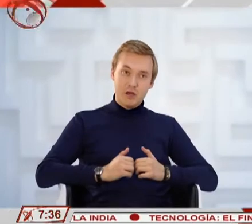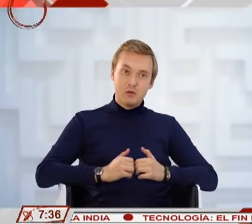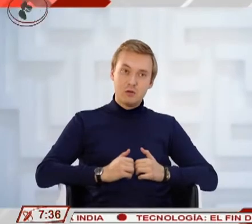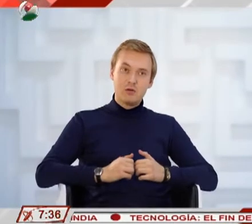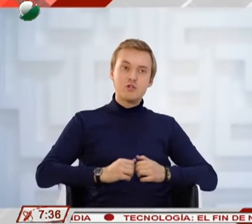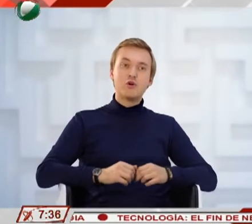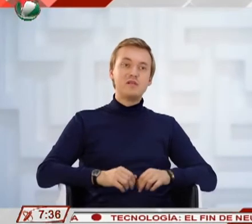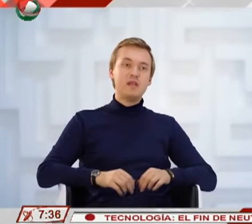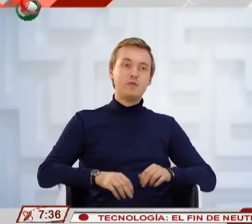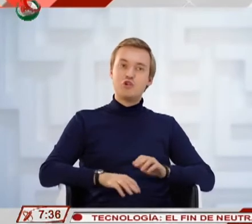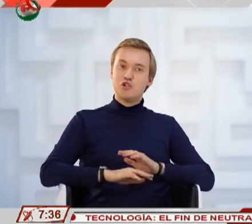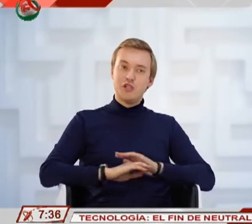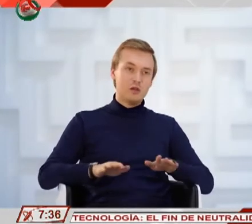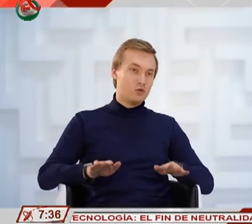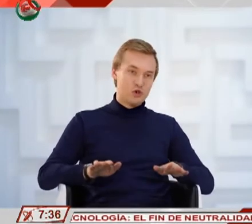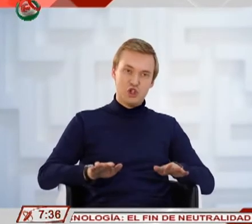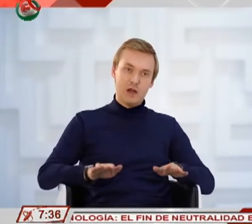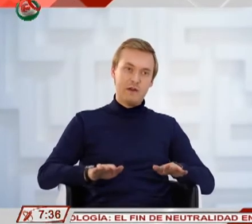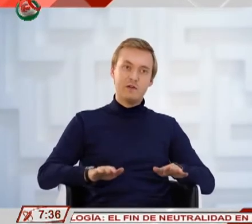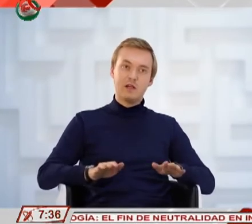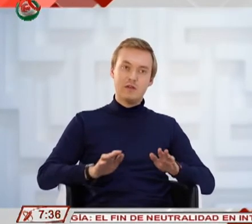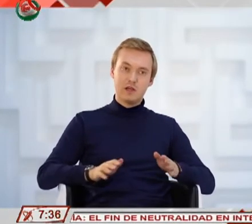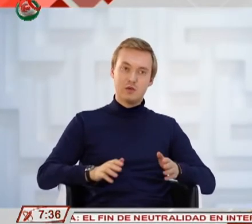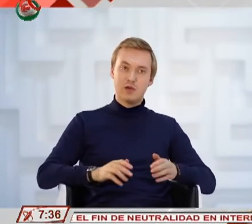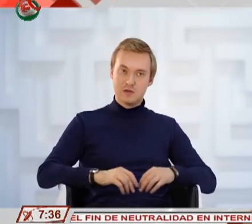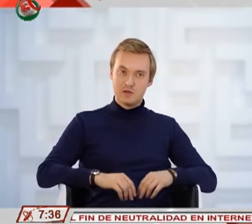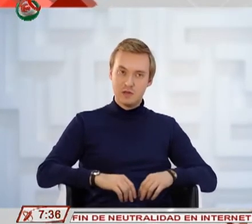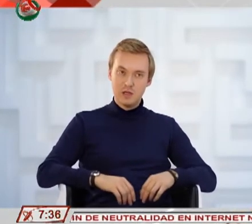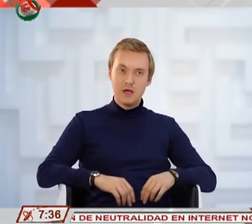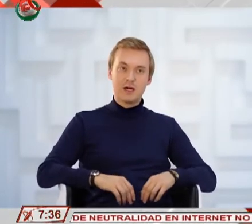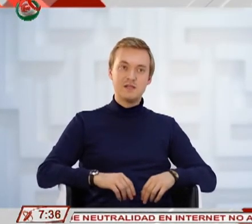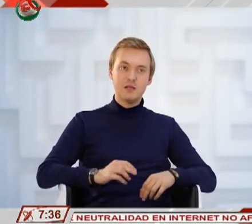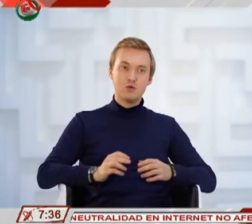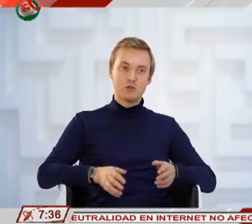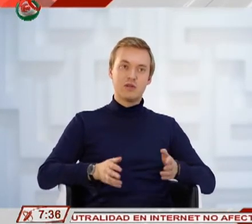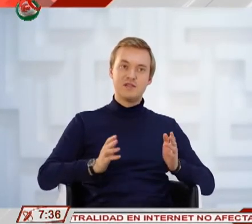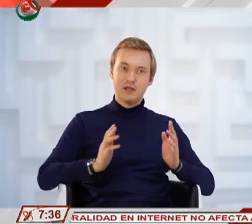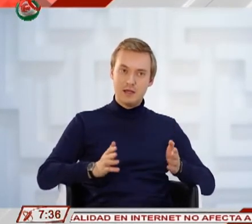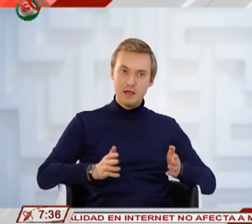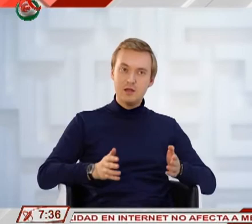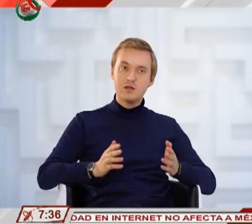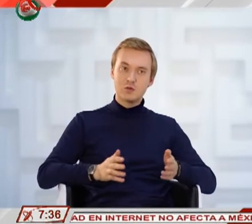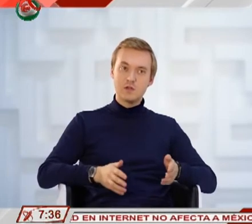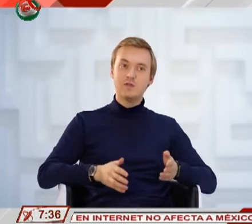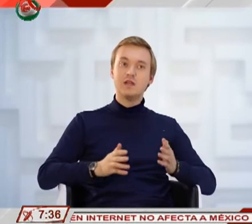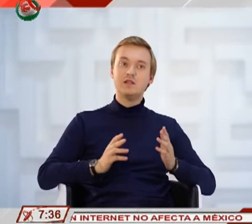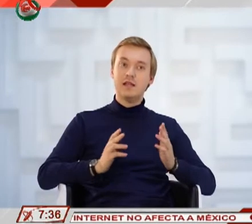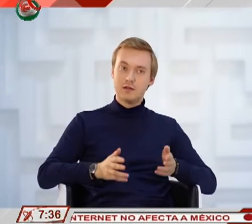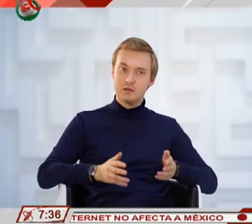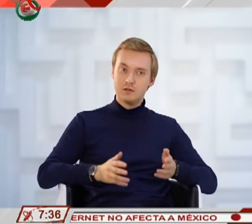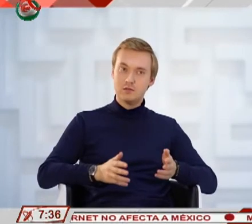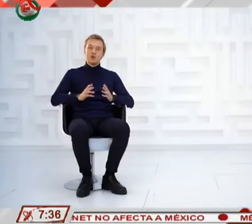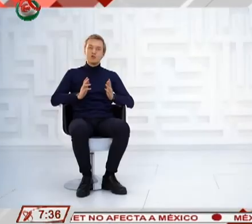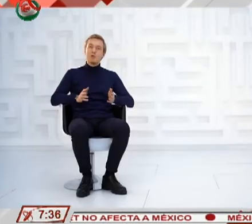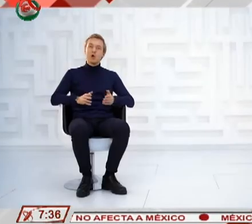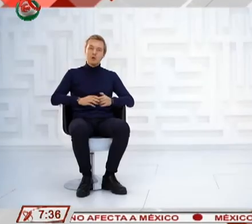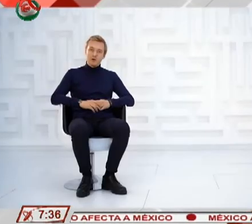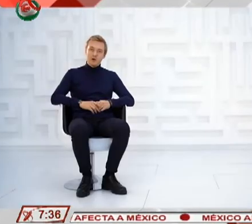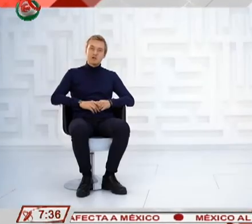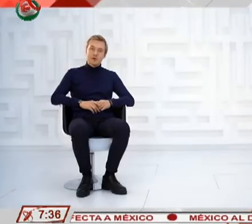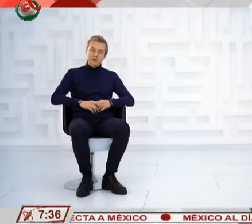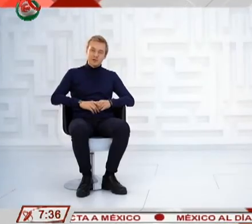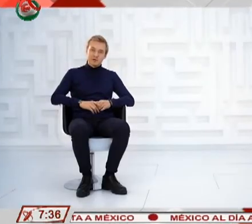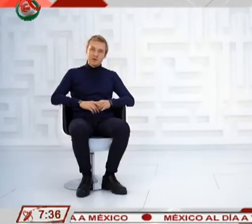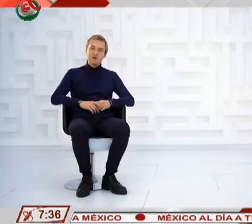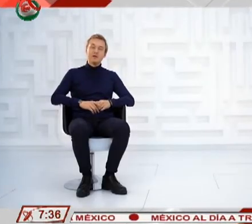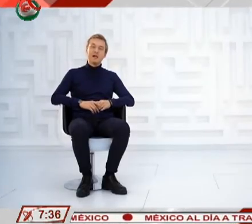Zaripov quien busca recolectar 300 mil firmas para asegurar la candidatura de Alisa bajo el eslogan la inteligencia artificial